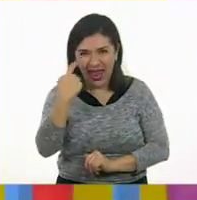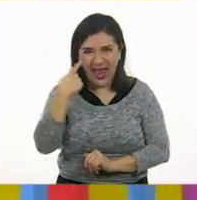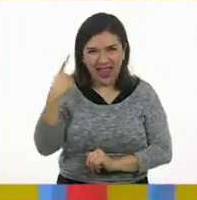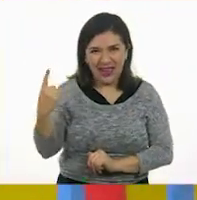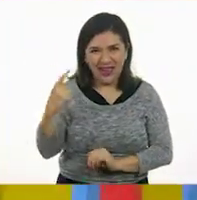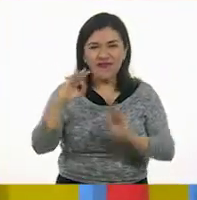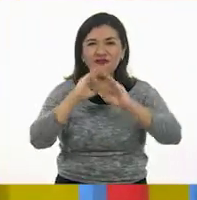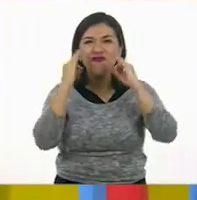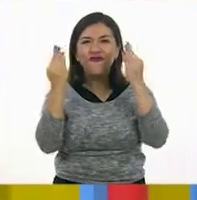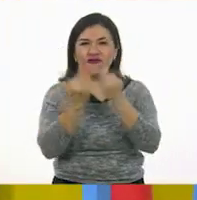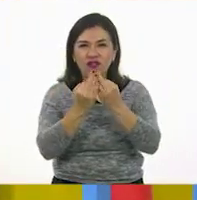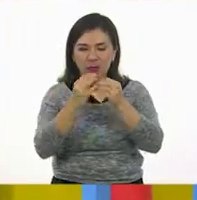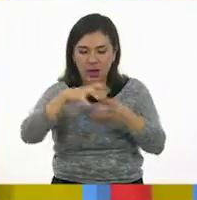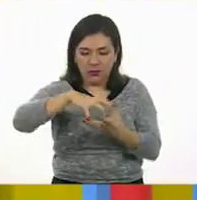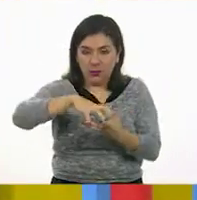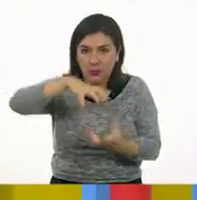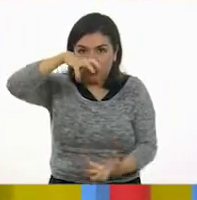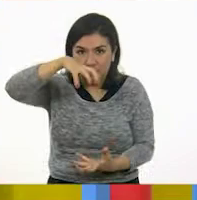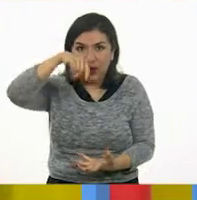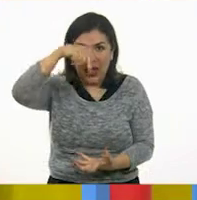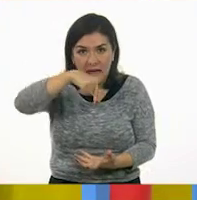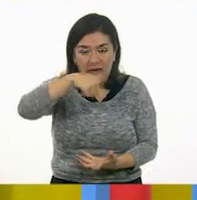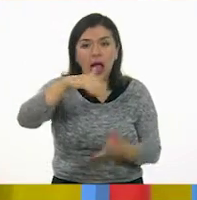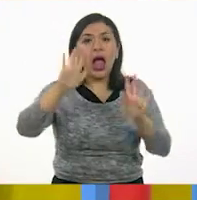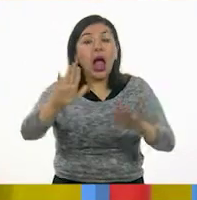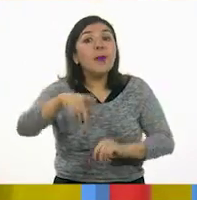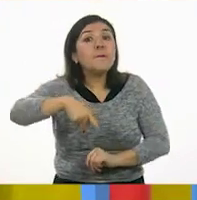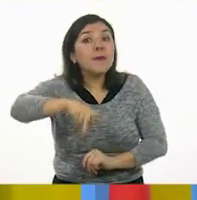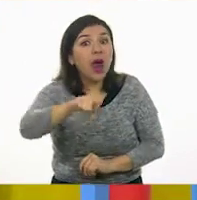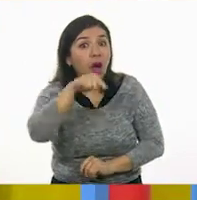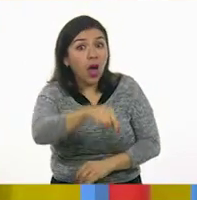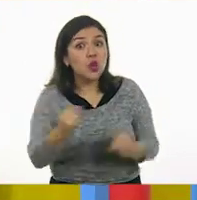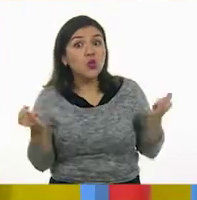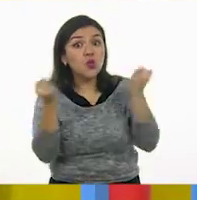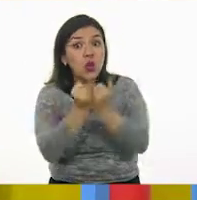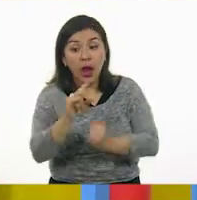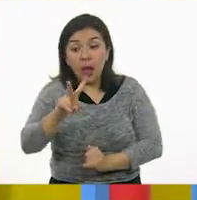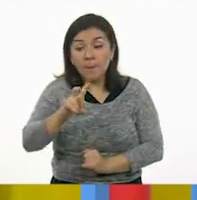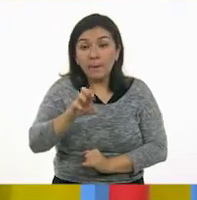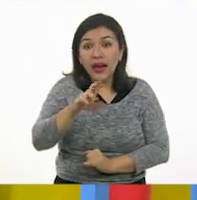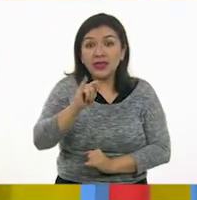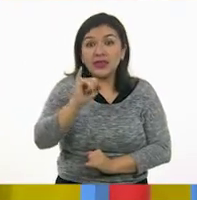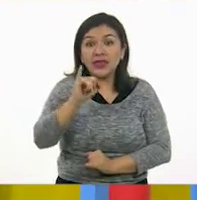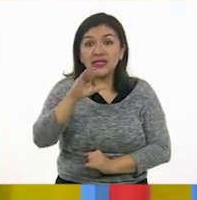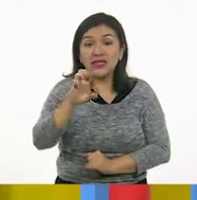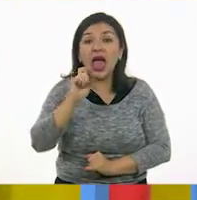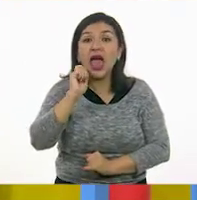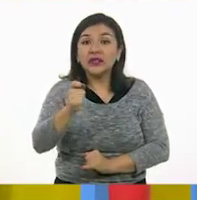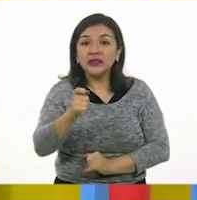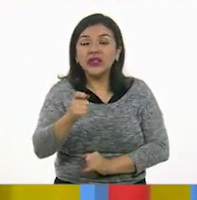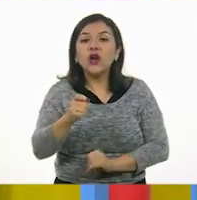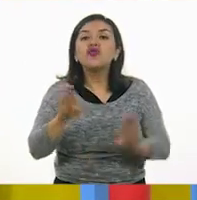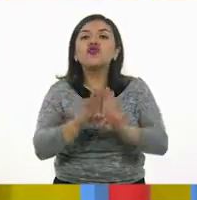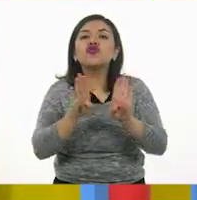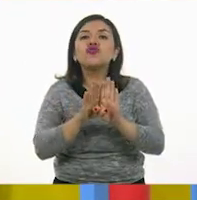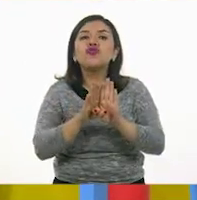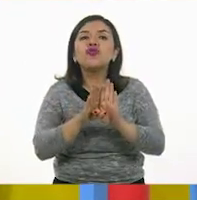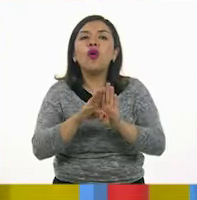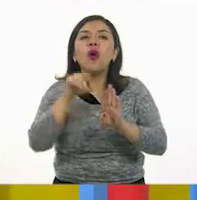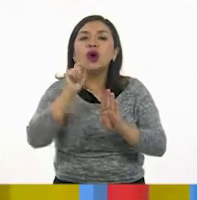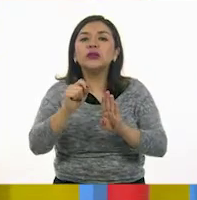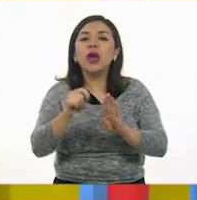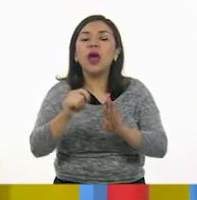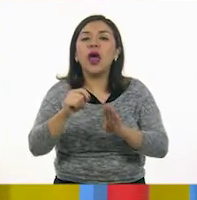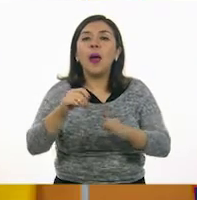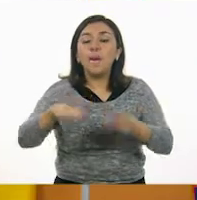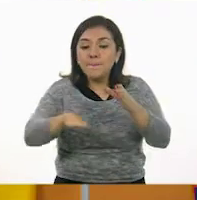aquí en la figura geométrica. Ah, bueno, pero no es lo mismo los vértices, que son los que se forman en las